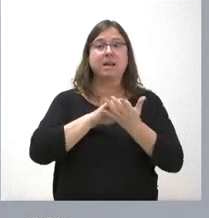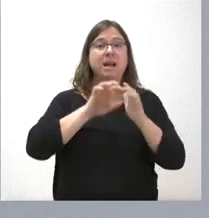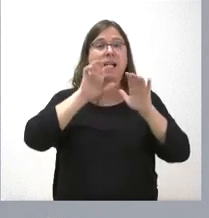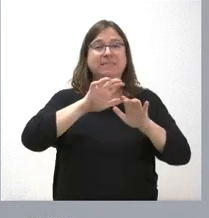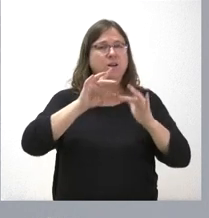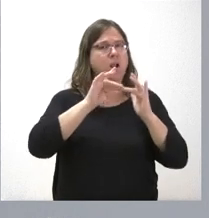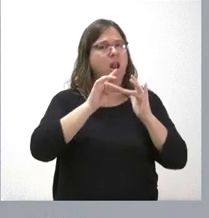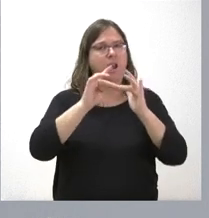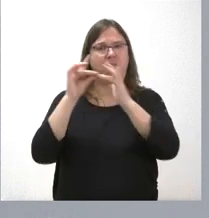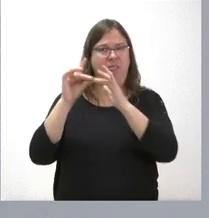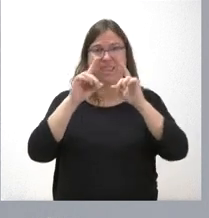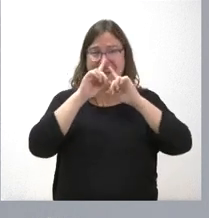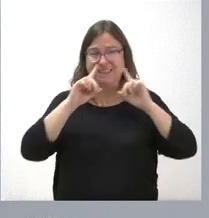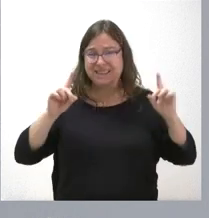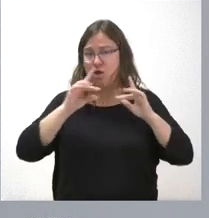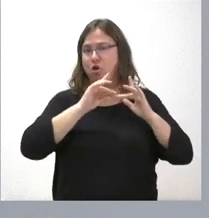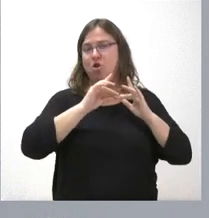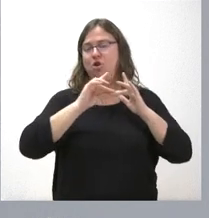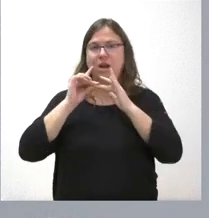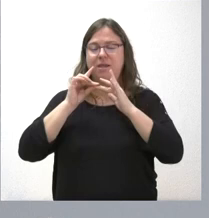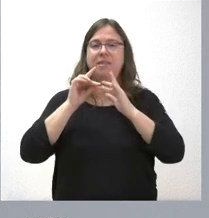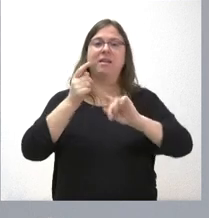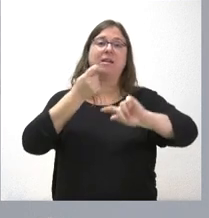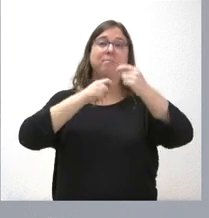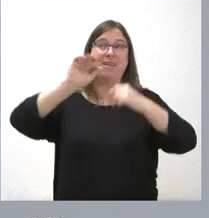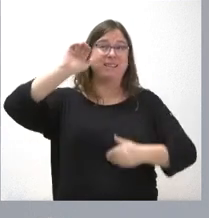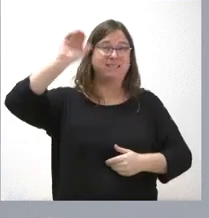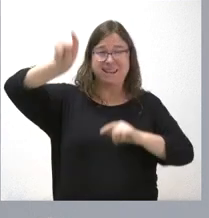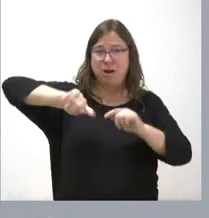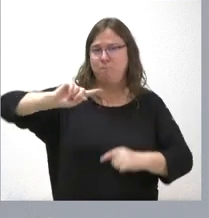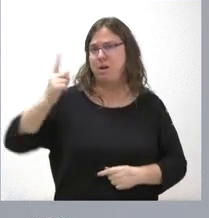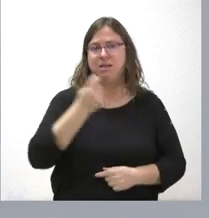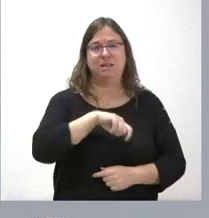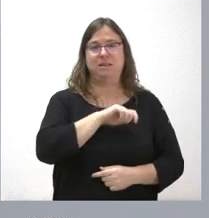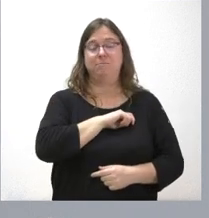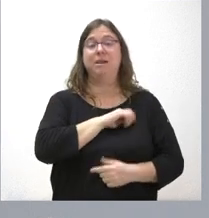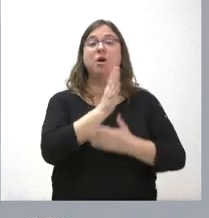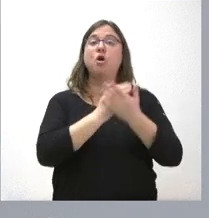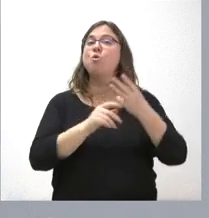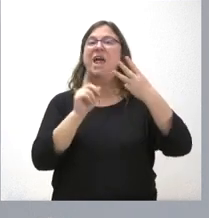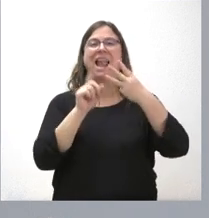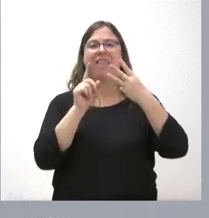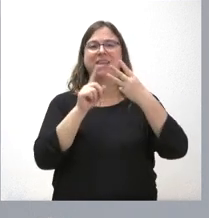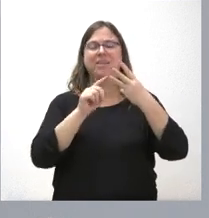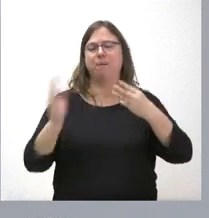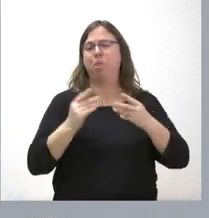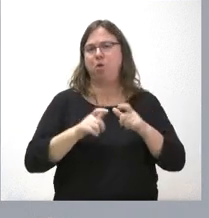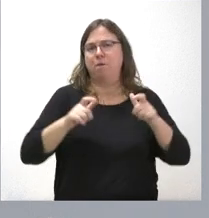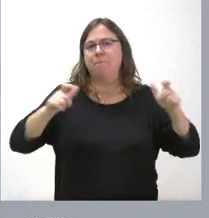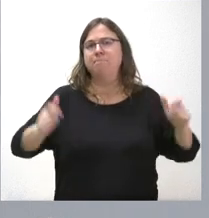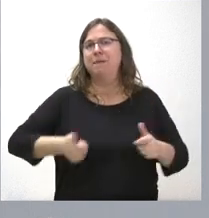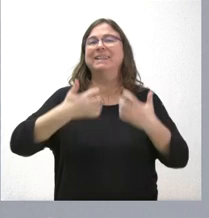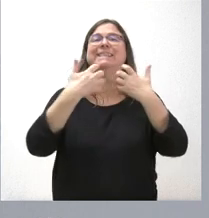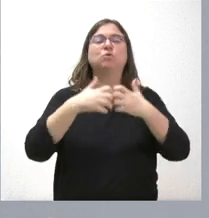liderado en este año el incremento de las exportaciones en España, que somos la tercera comunidad con mayor incremento de la producción industrial, la tercera